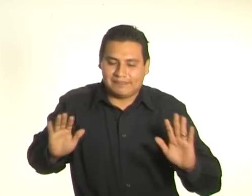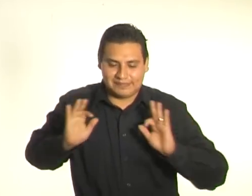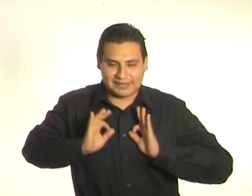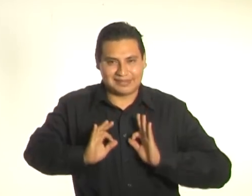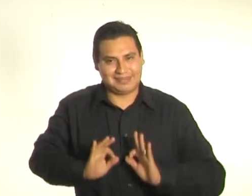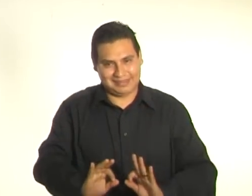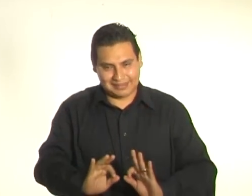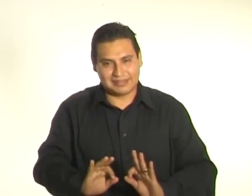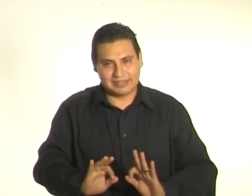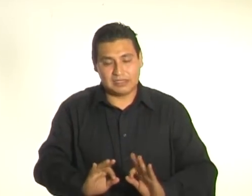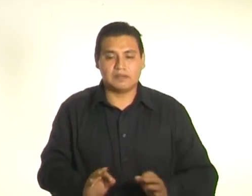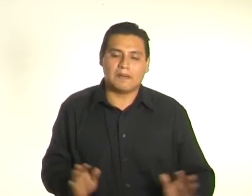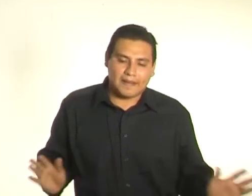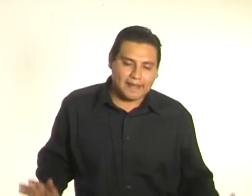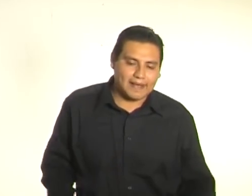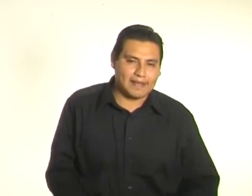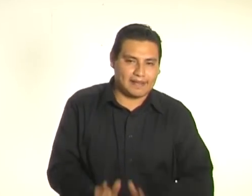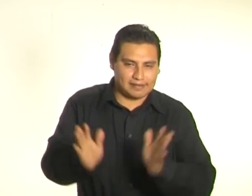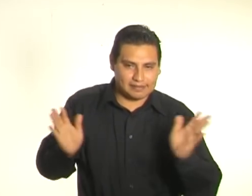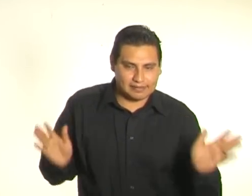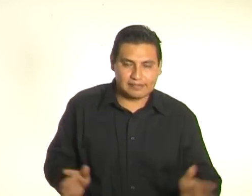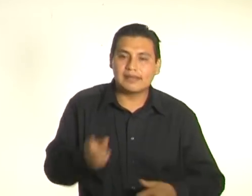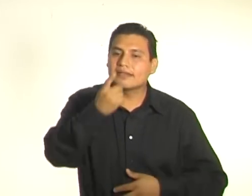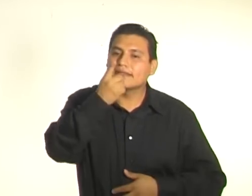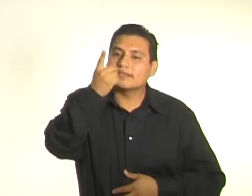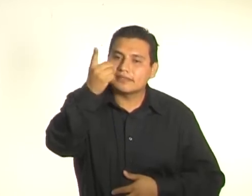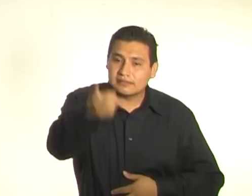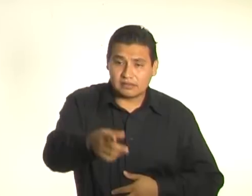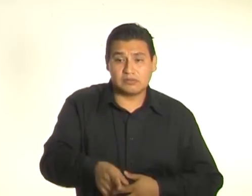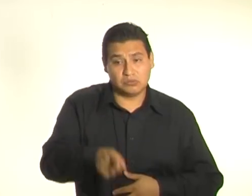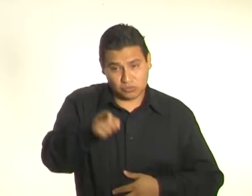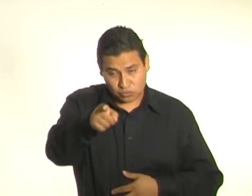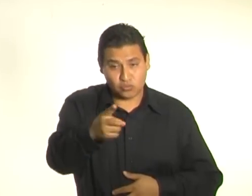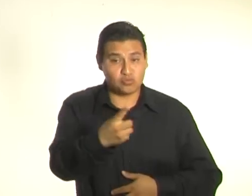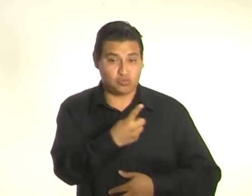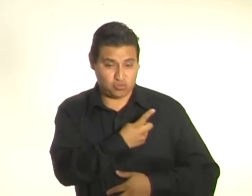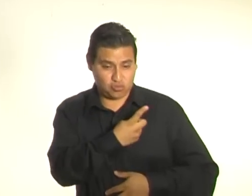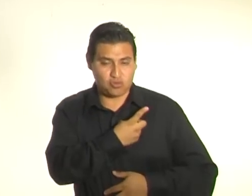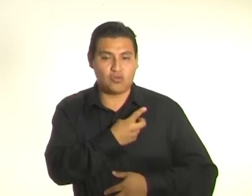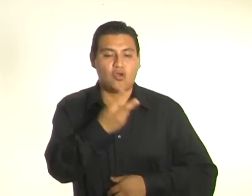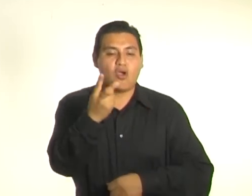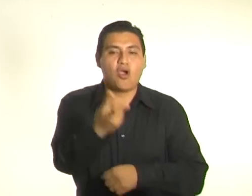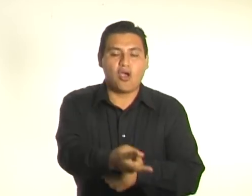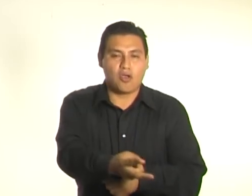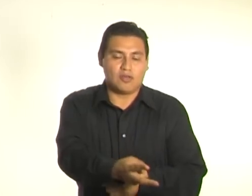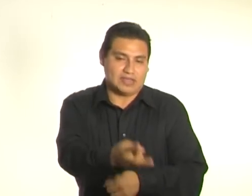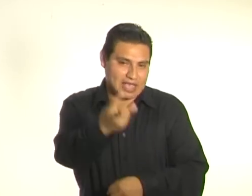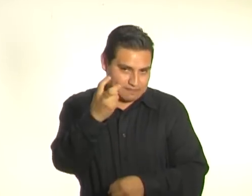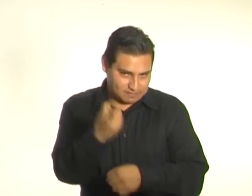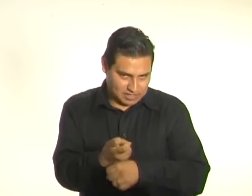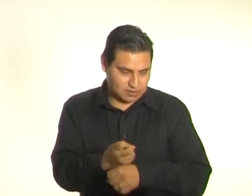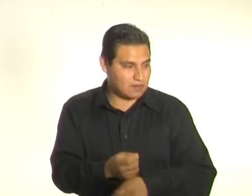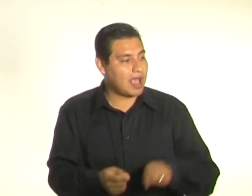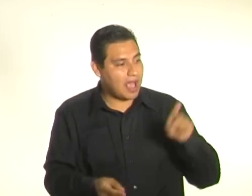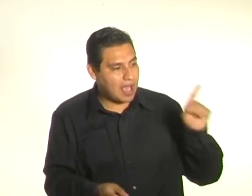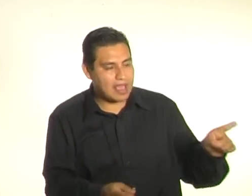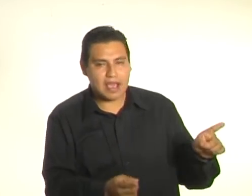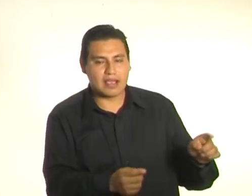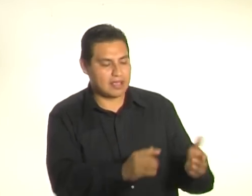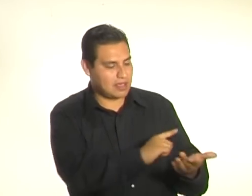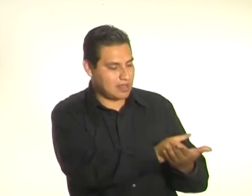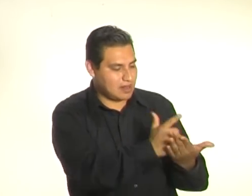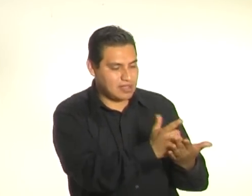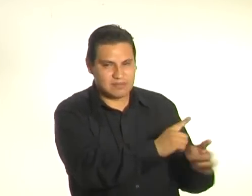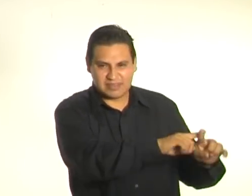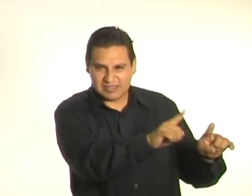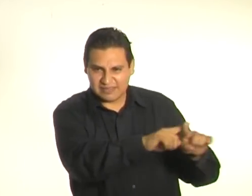invitar a nuestros compañeros a que ellos investiguen. Si les interesa el tema, pues que investiguen. Nosotros les